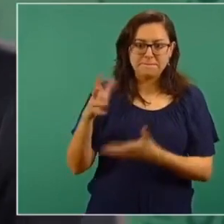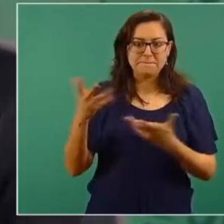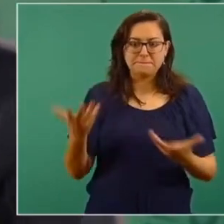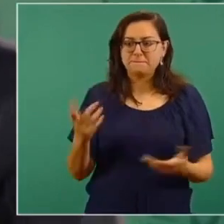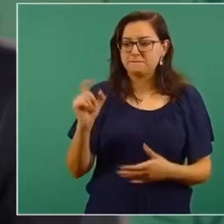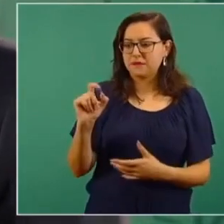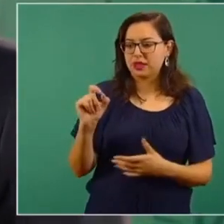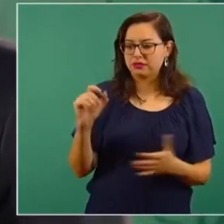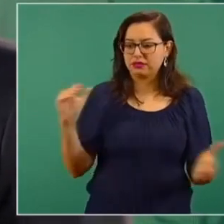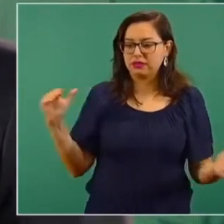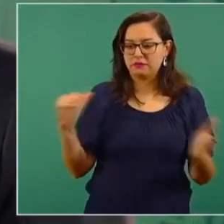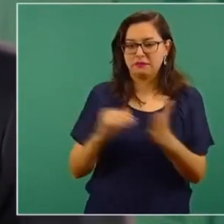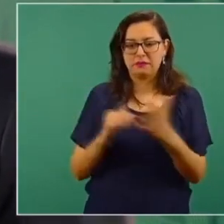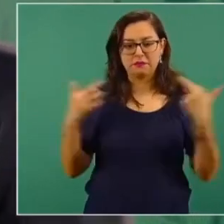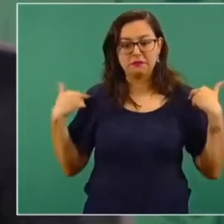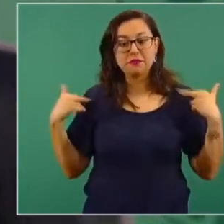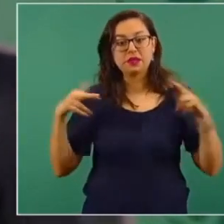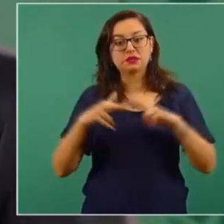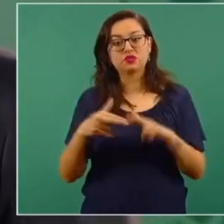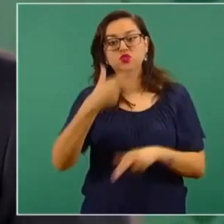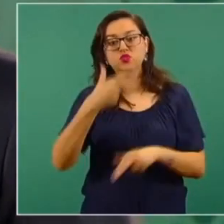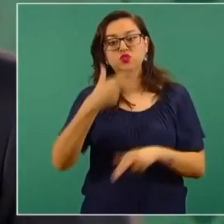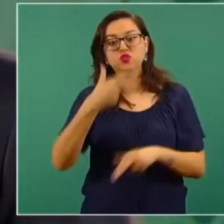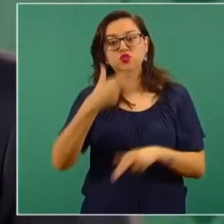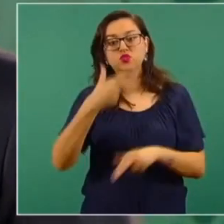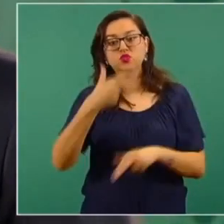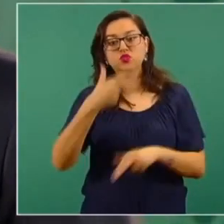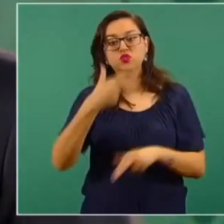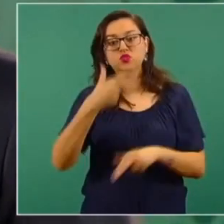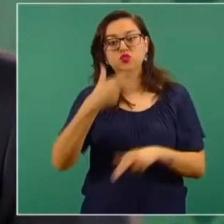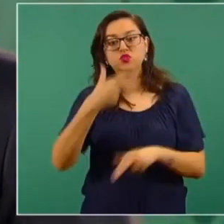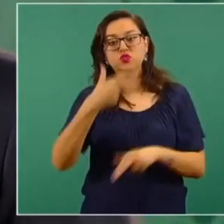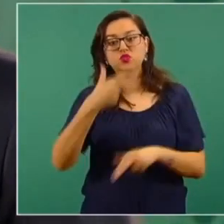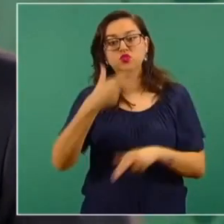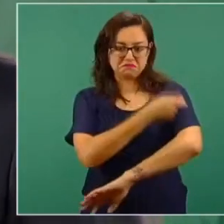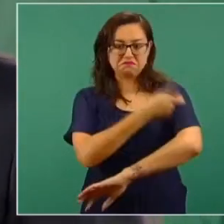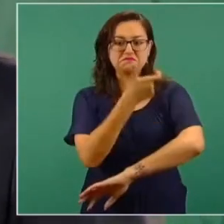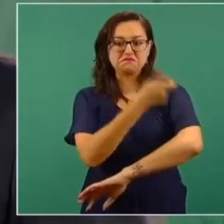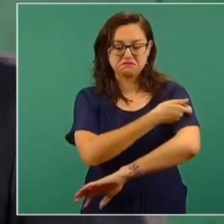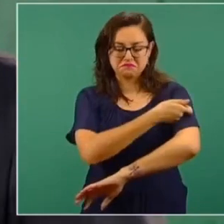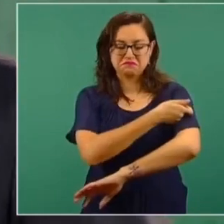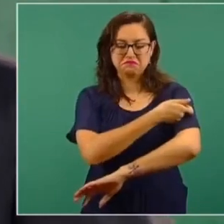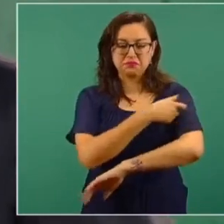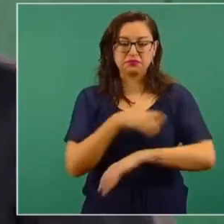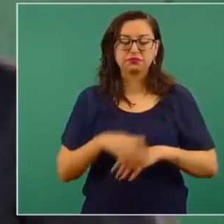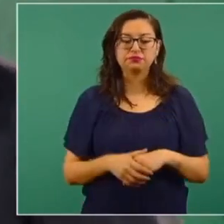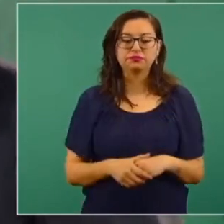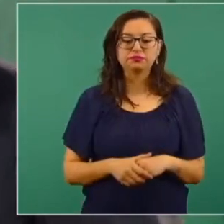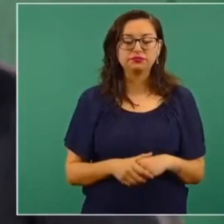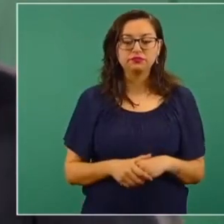20 mil maestras maestros trabajadores de la educación